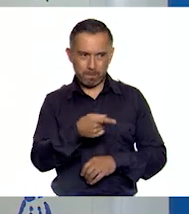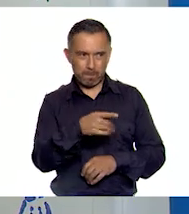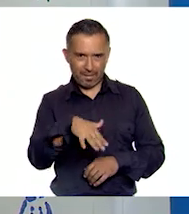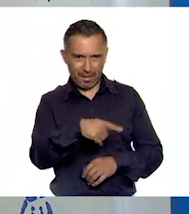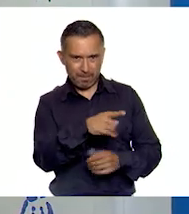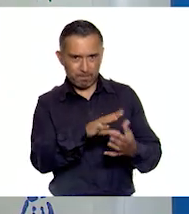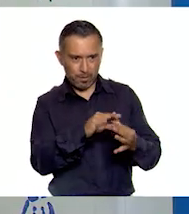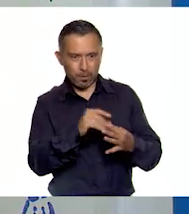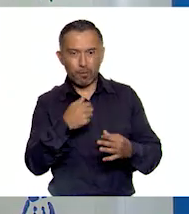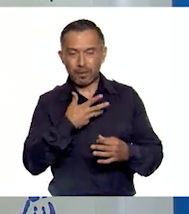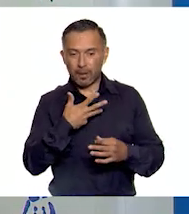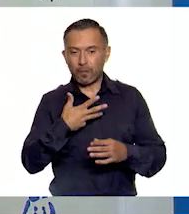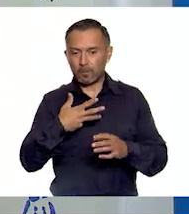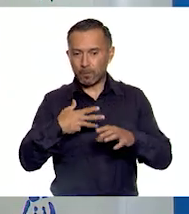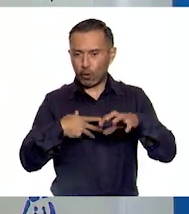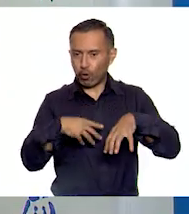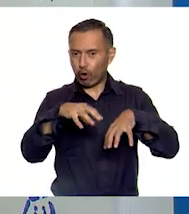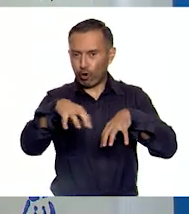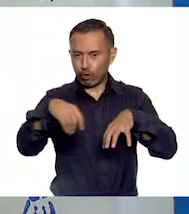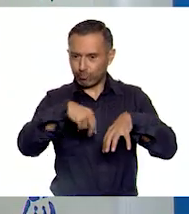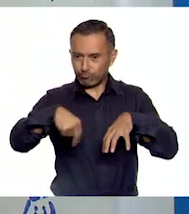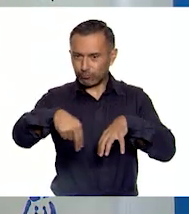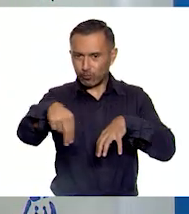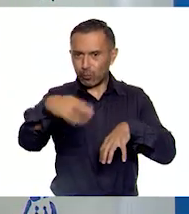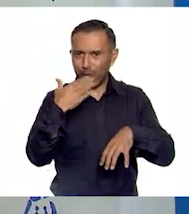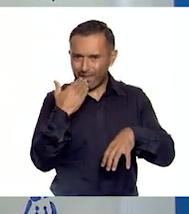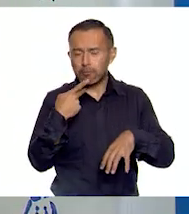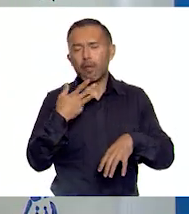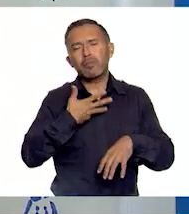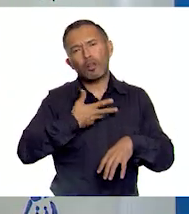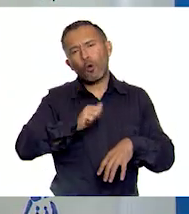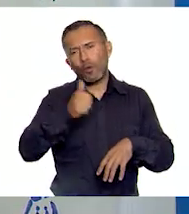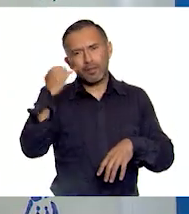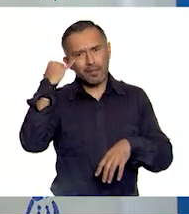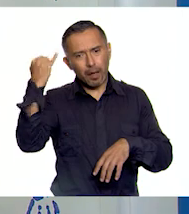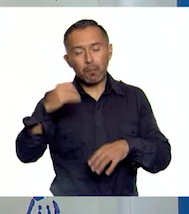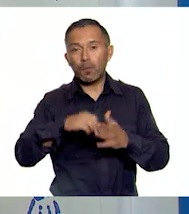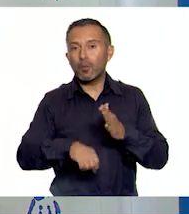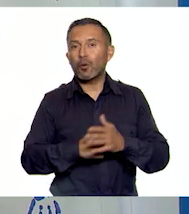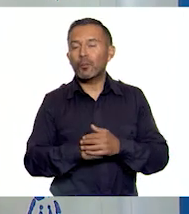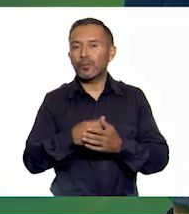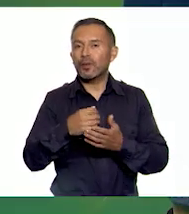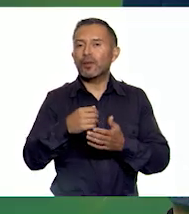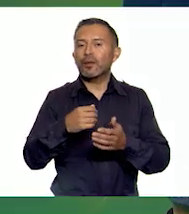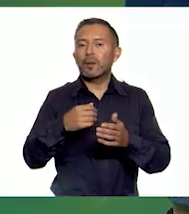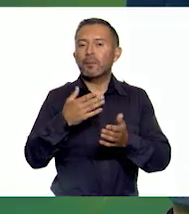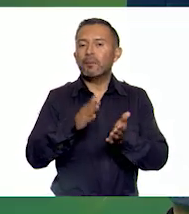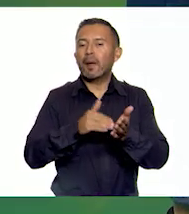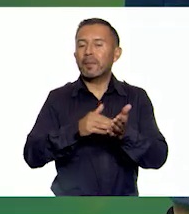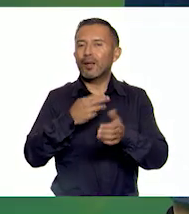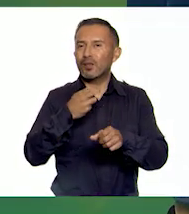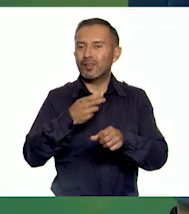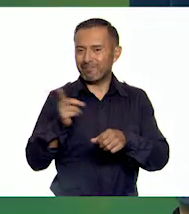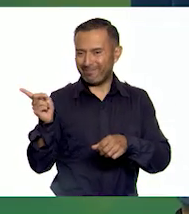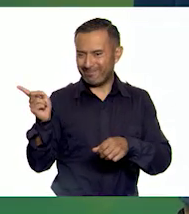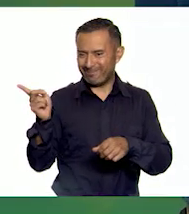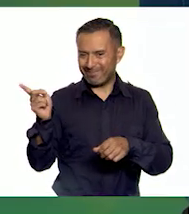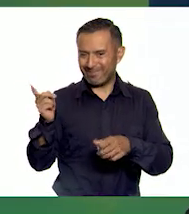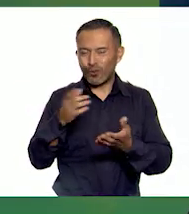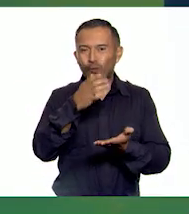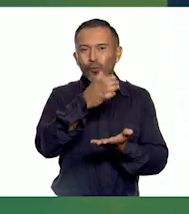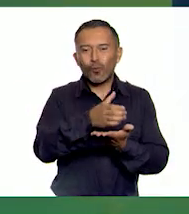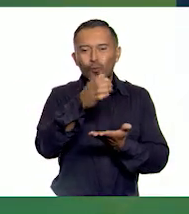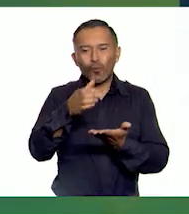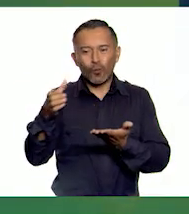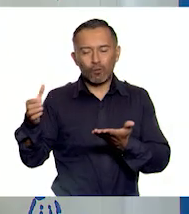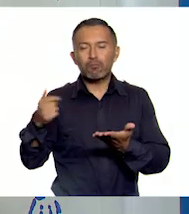tenemos conos. Sin embargo, podemos utilizar otros recursos, como pudieran ser estos tubos de cartón, para simular algo parecido a un cono y